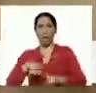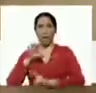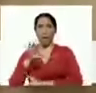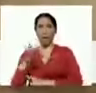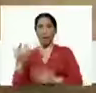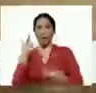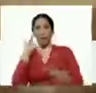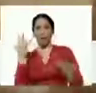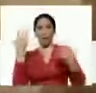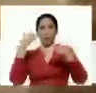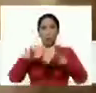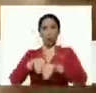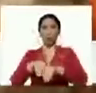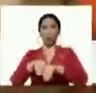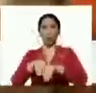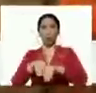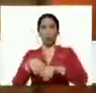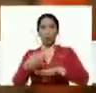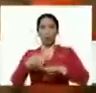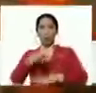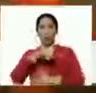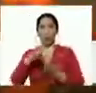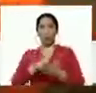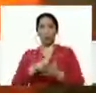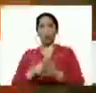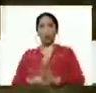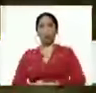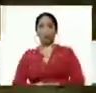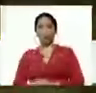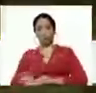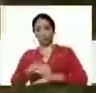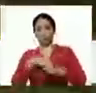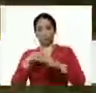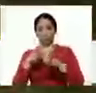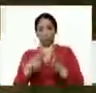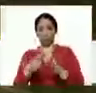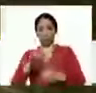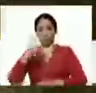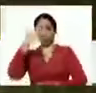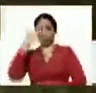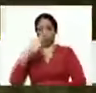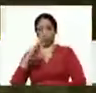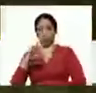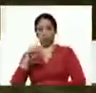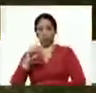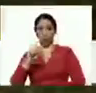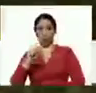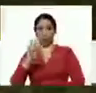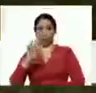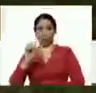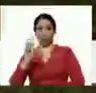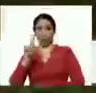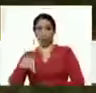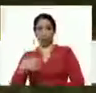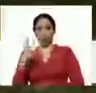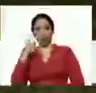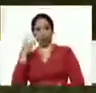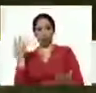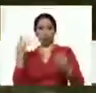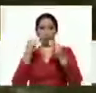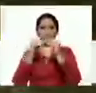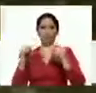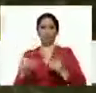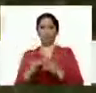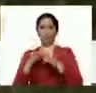alianza estratégica del gobierno nacional a través del ministerio comandante Castro Soteldo a través de todo su equipo